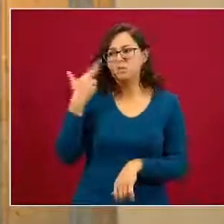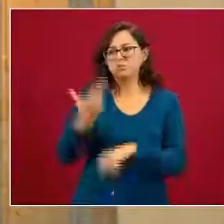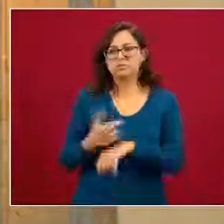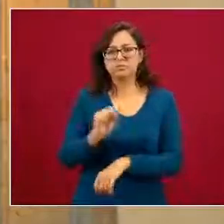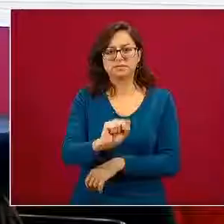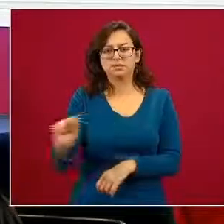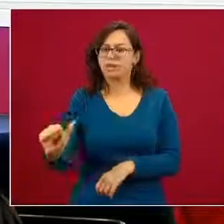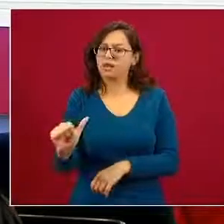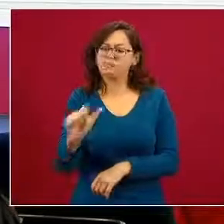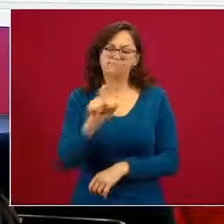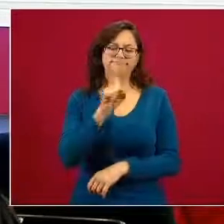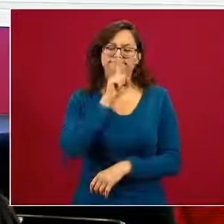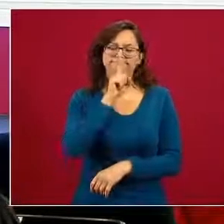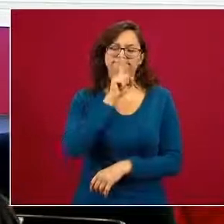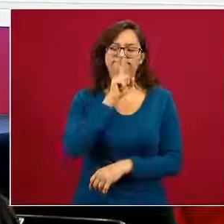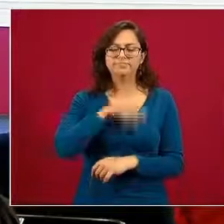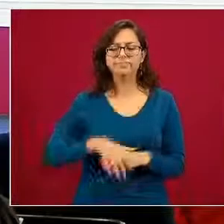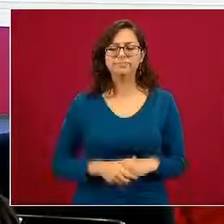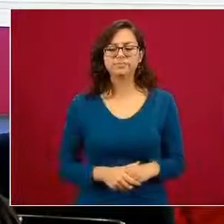de Salud la siguiente